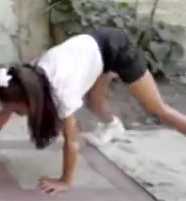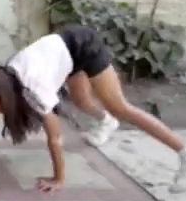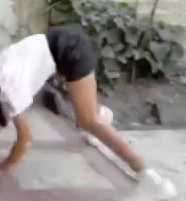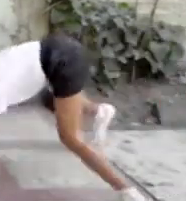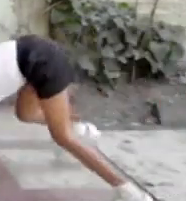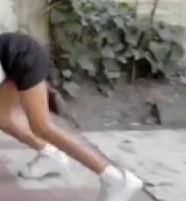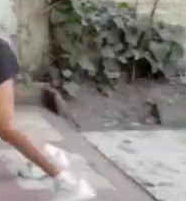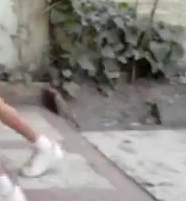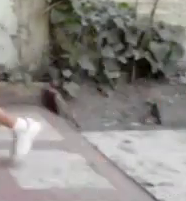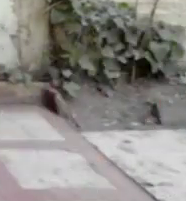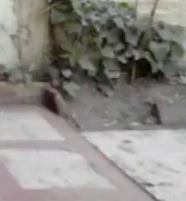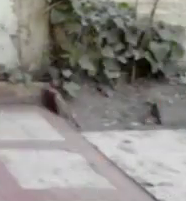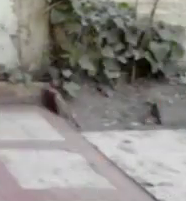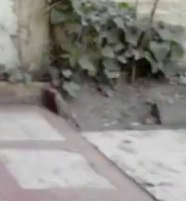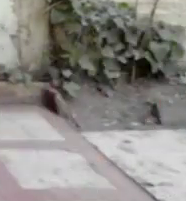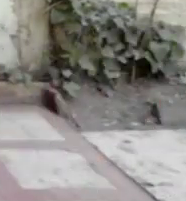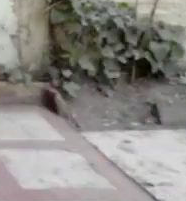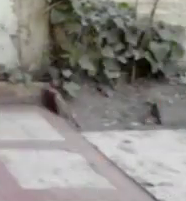¡Vamos!